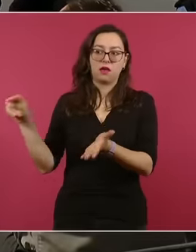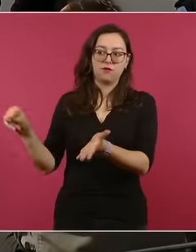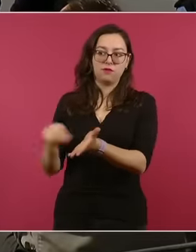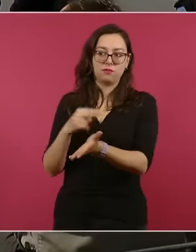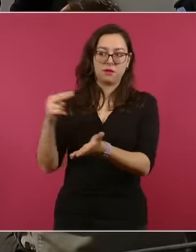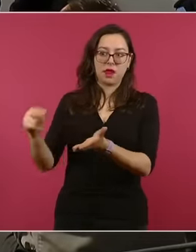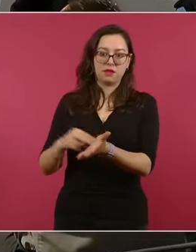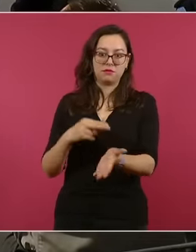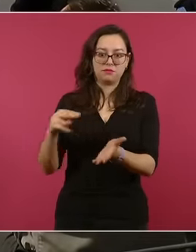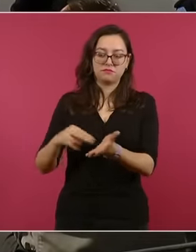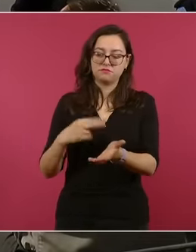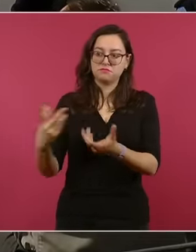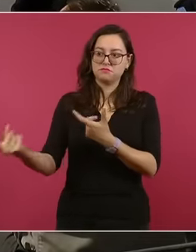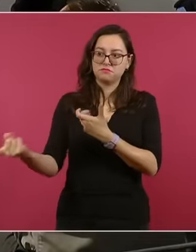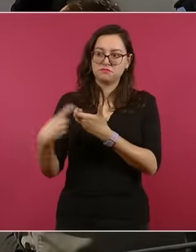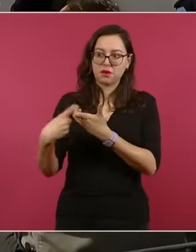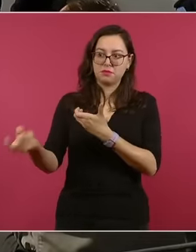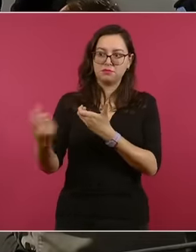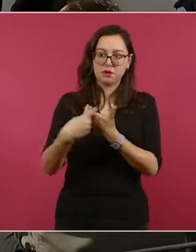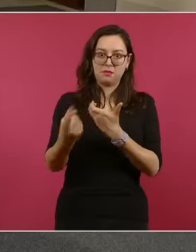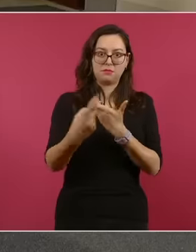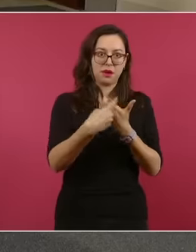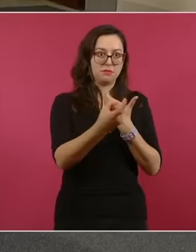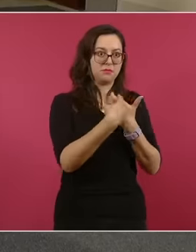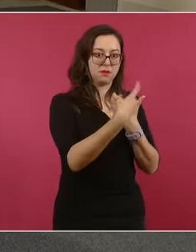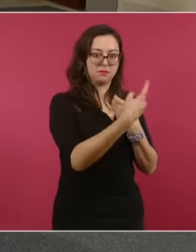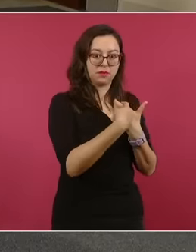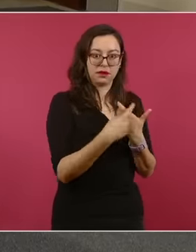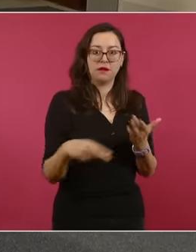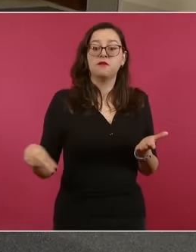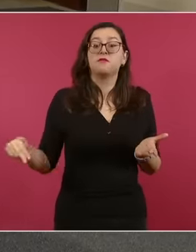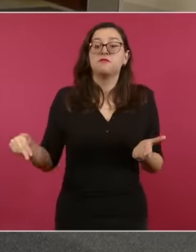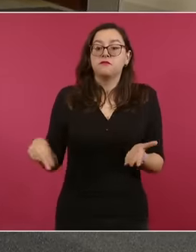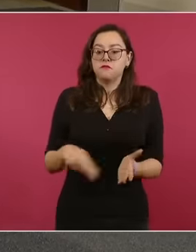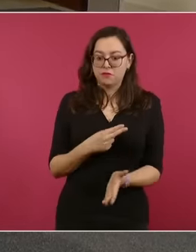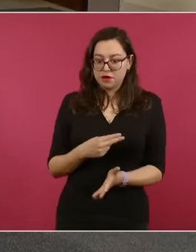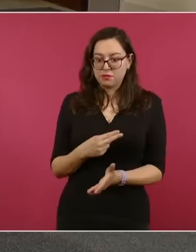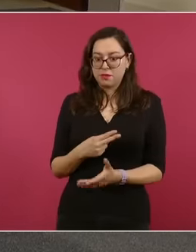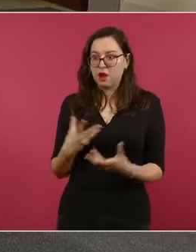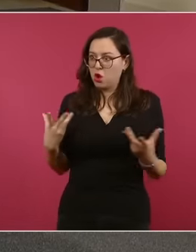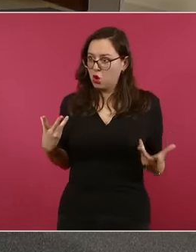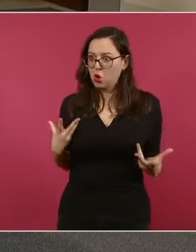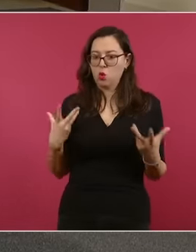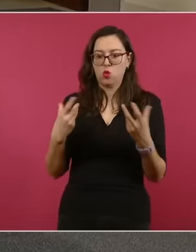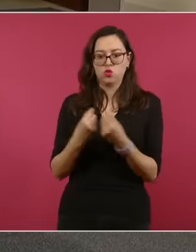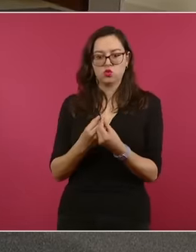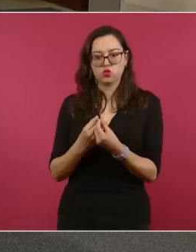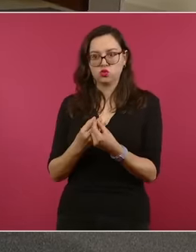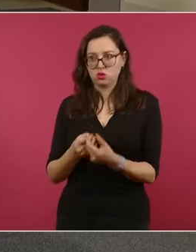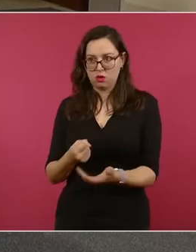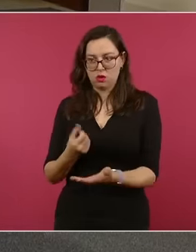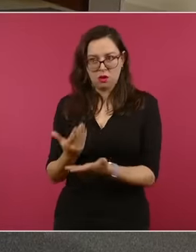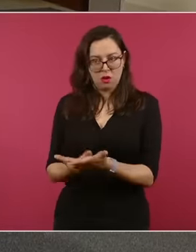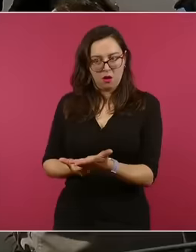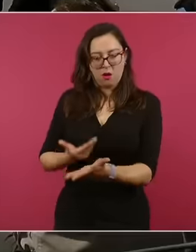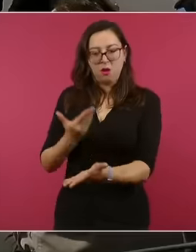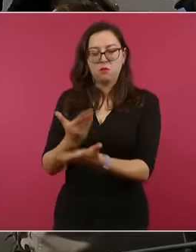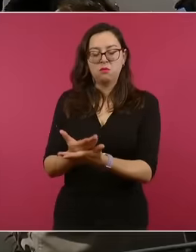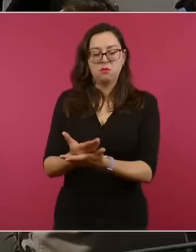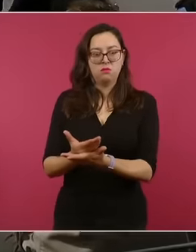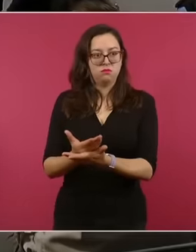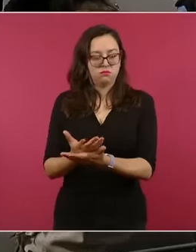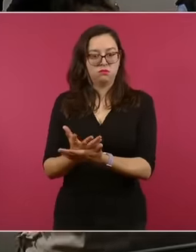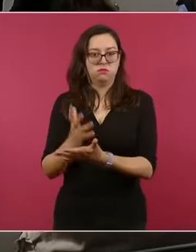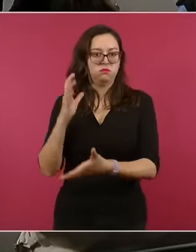para buscar la solidaridad